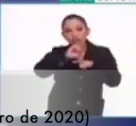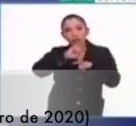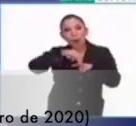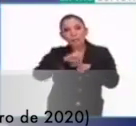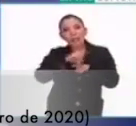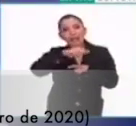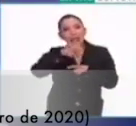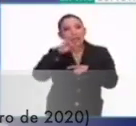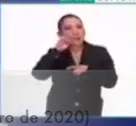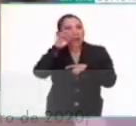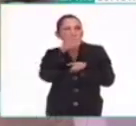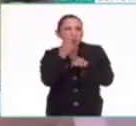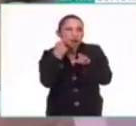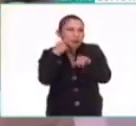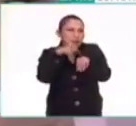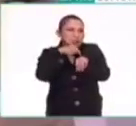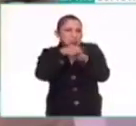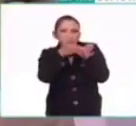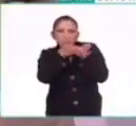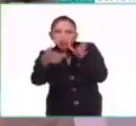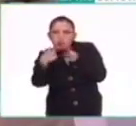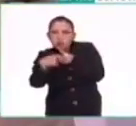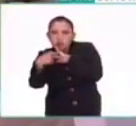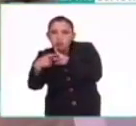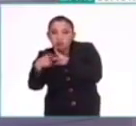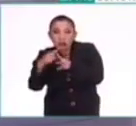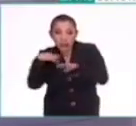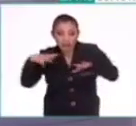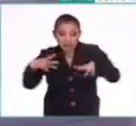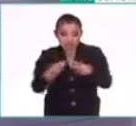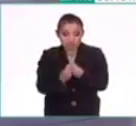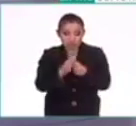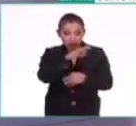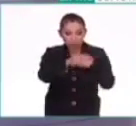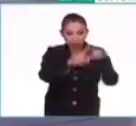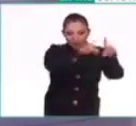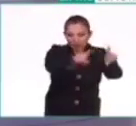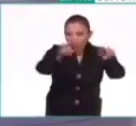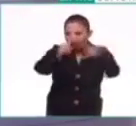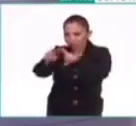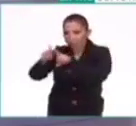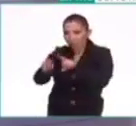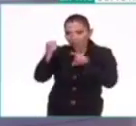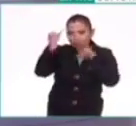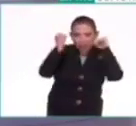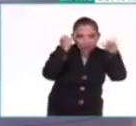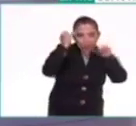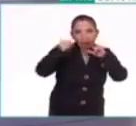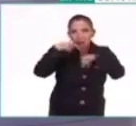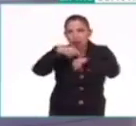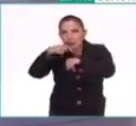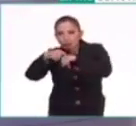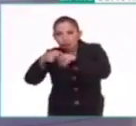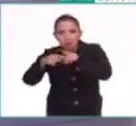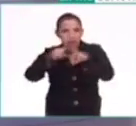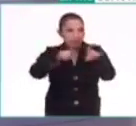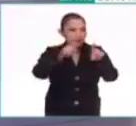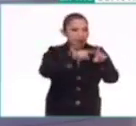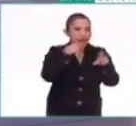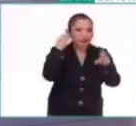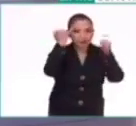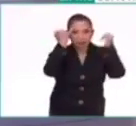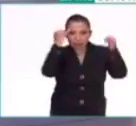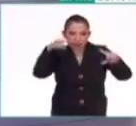Y cómo es que, pues también se tuvo que hacer una homologación de todas estas diferentes formas de medir el tiempo, porque eran muchas diferentes